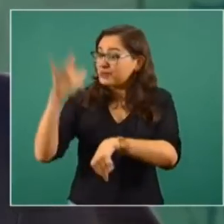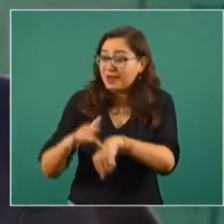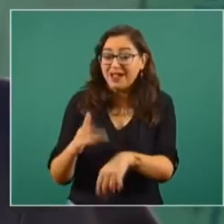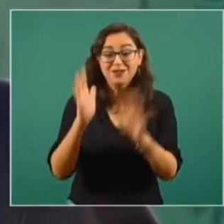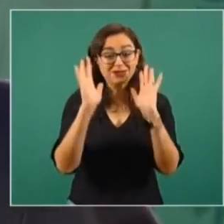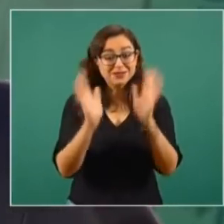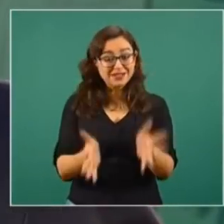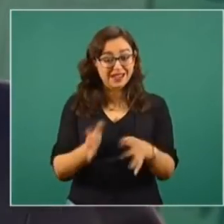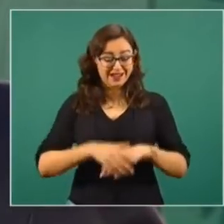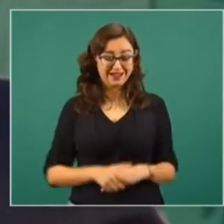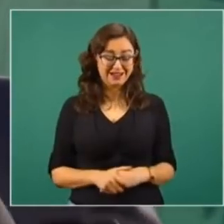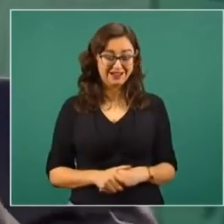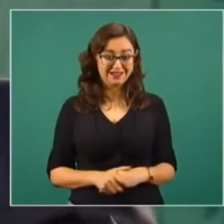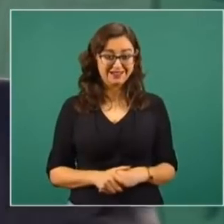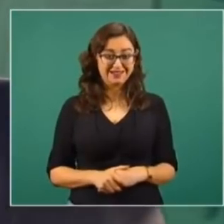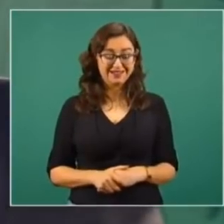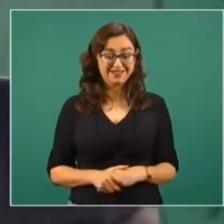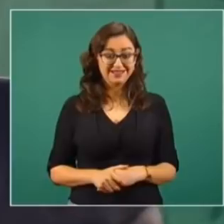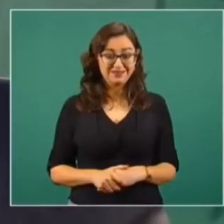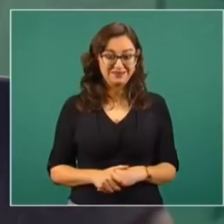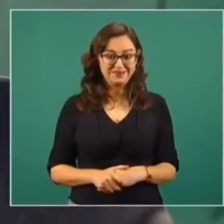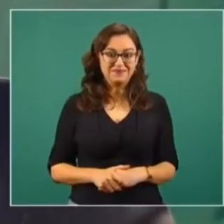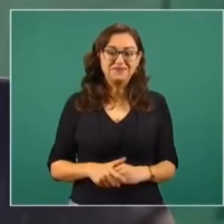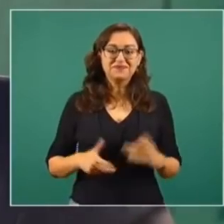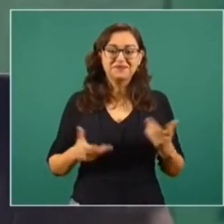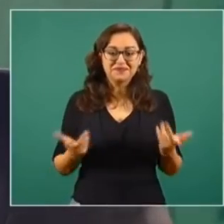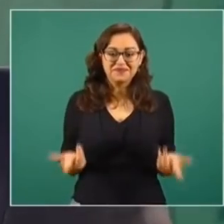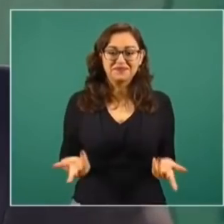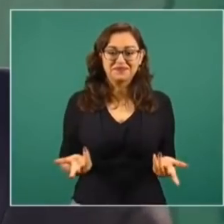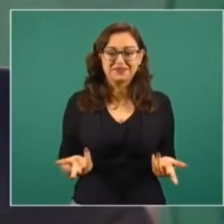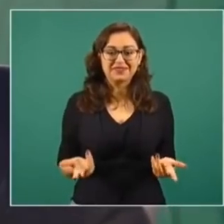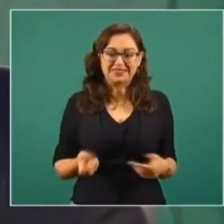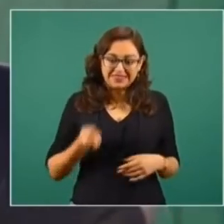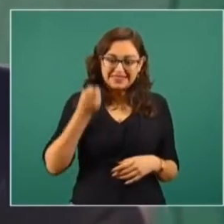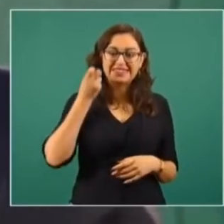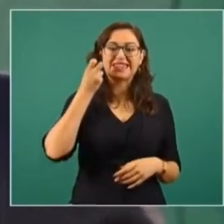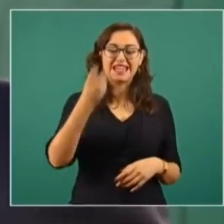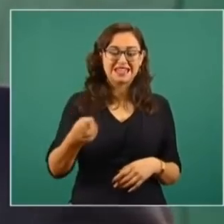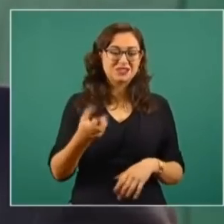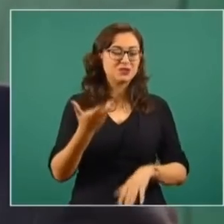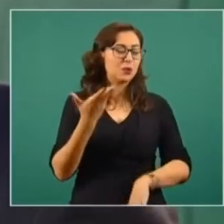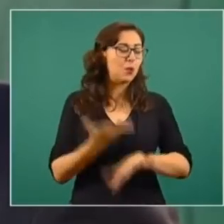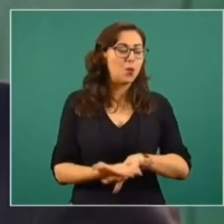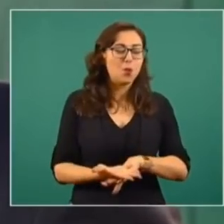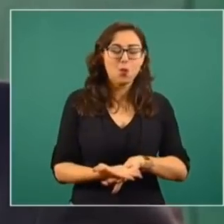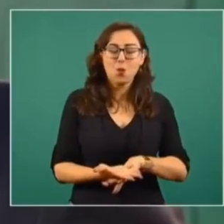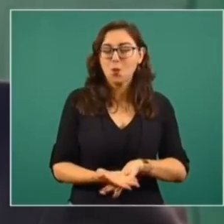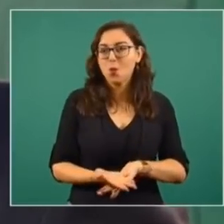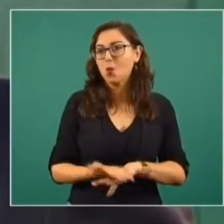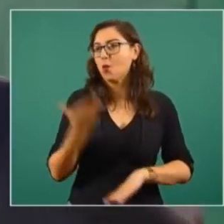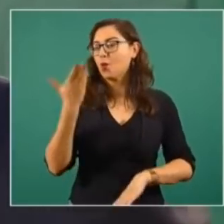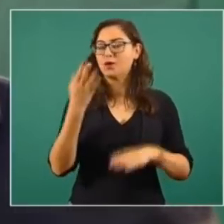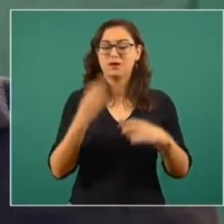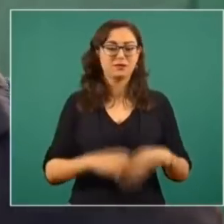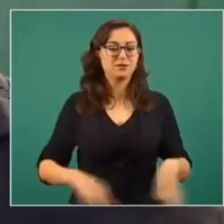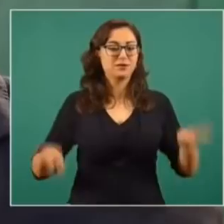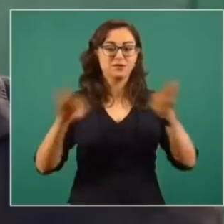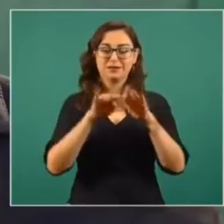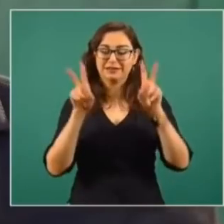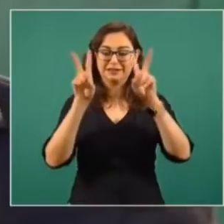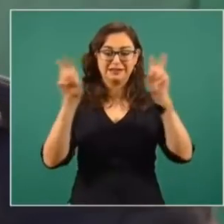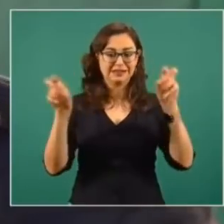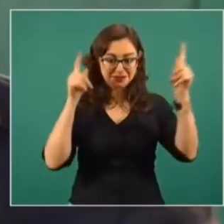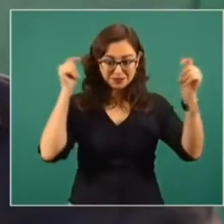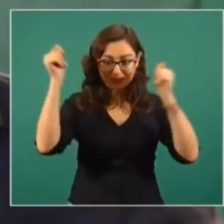o sea, entonces el turismo es muy importante, entonces vamos